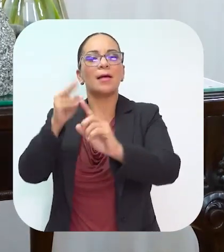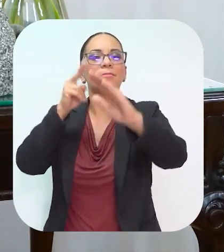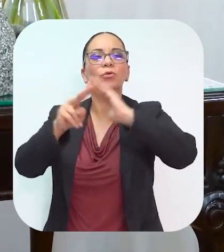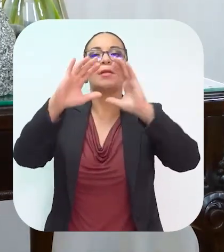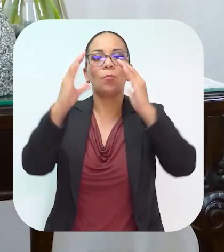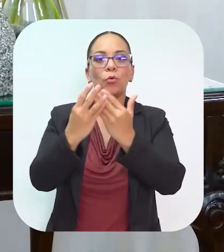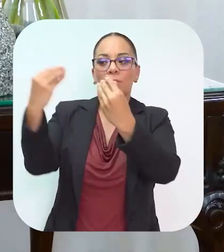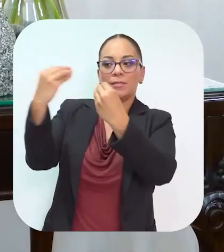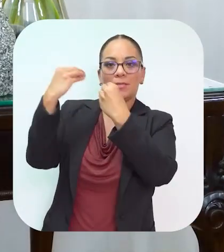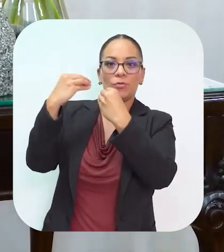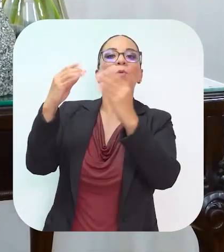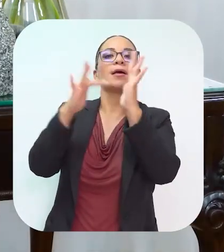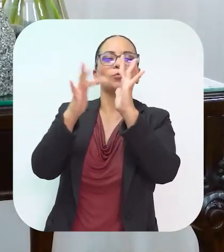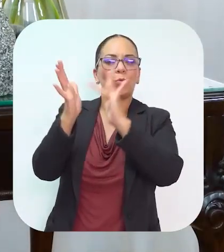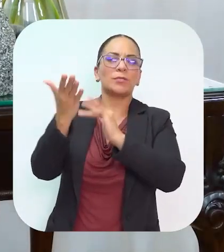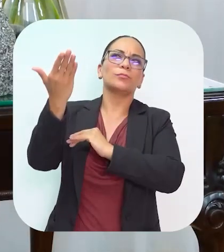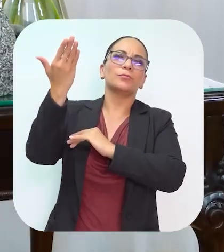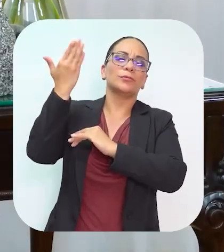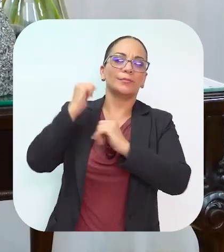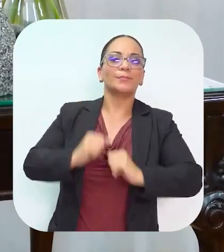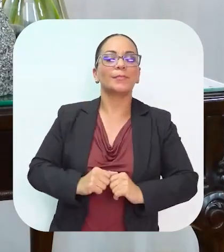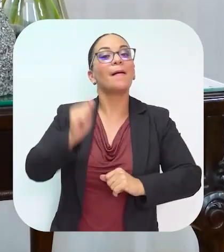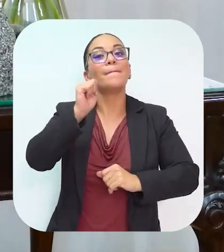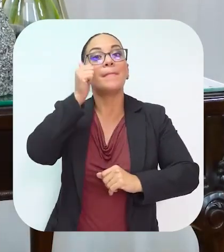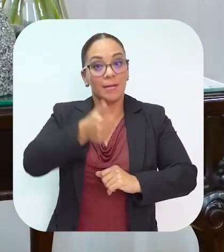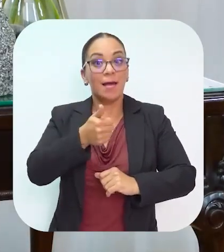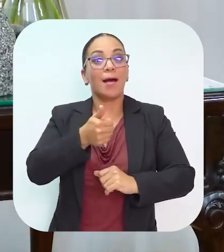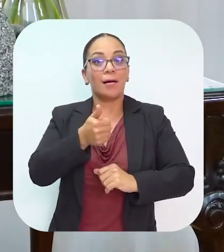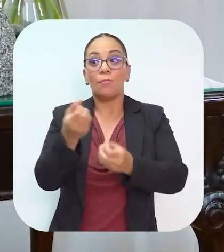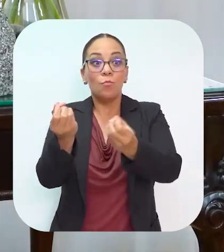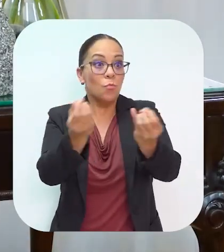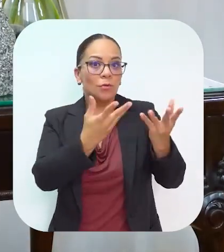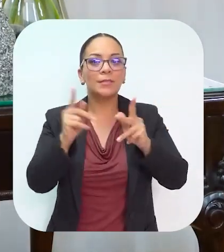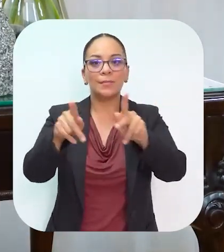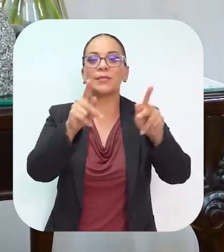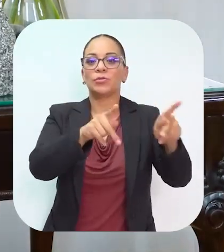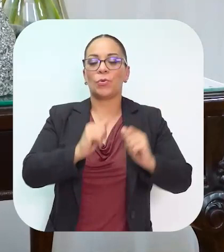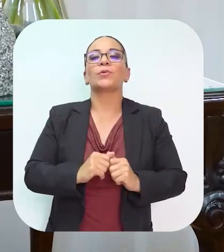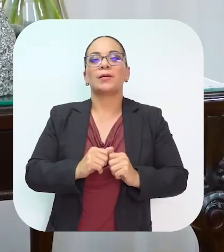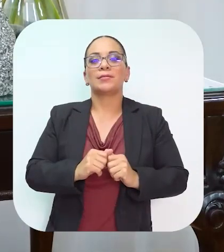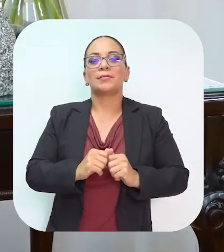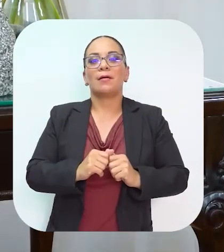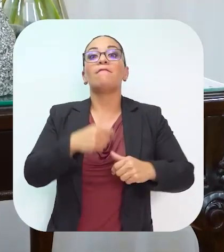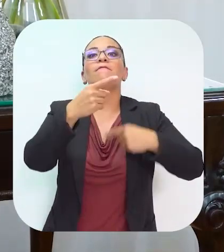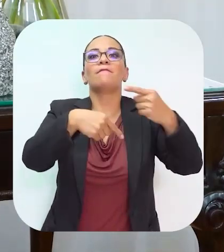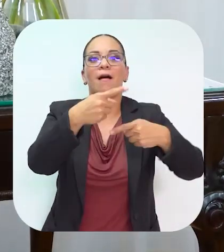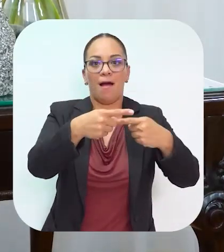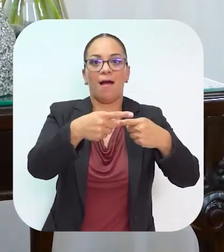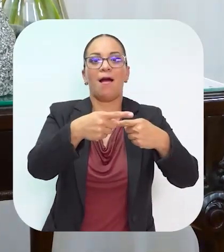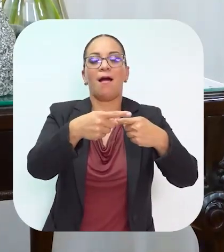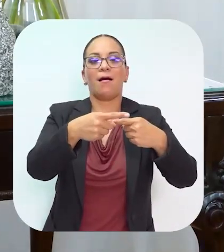que nos enseñó nuestro Señor Jesucristo. Mañana una gran porción de los costarricenses